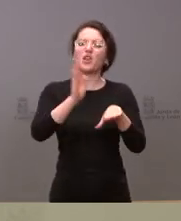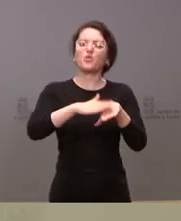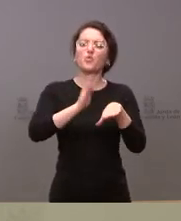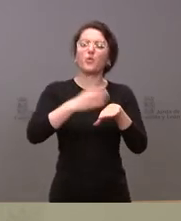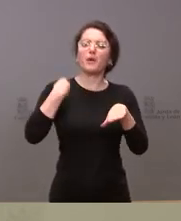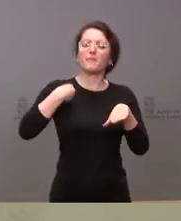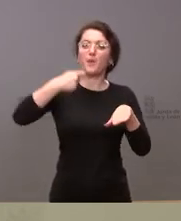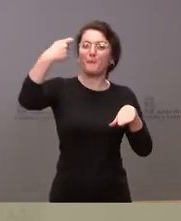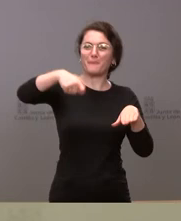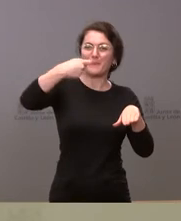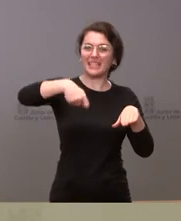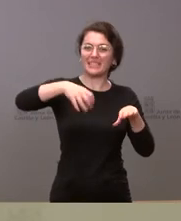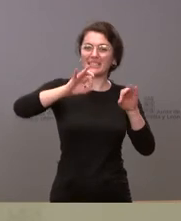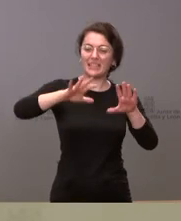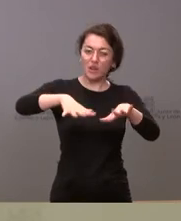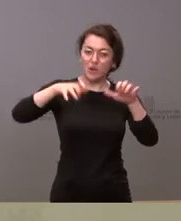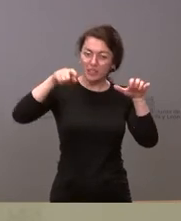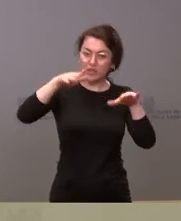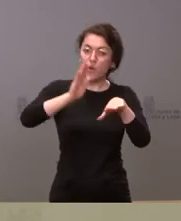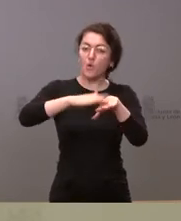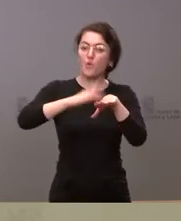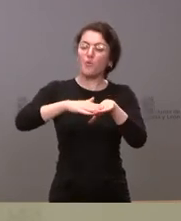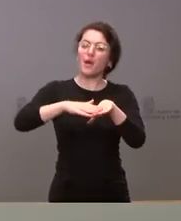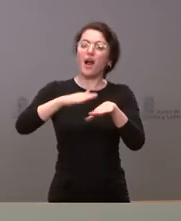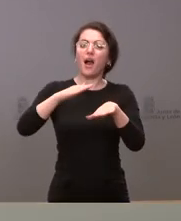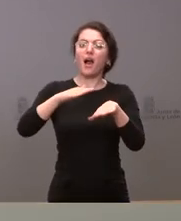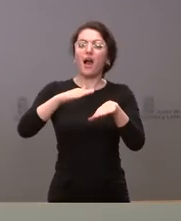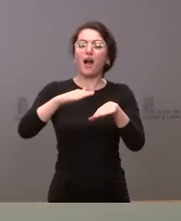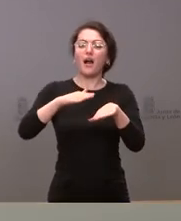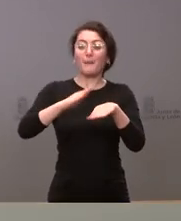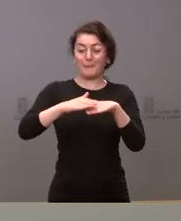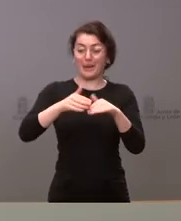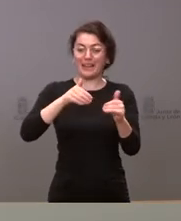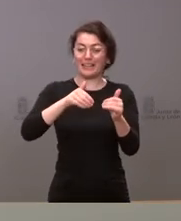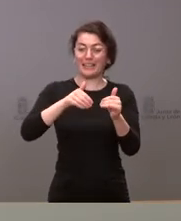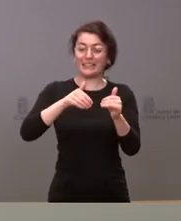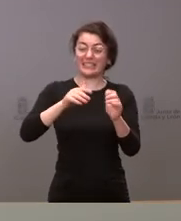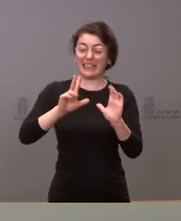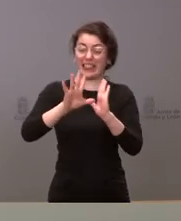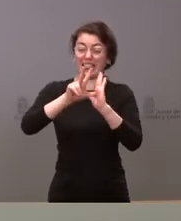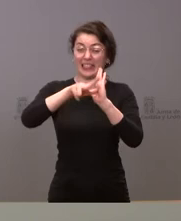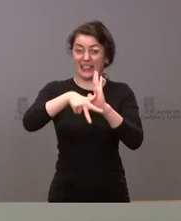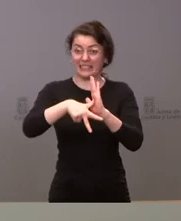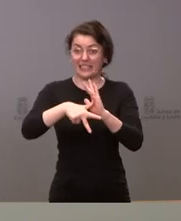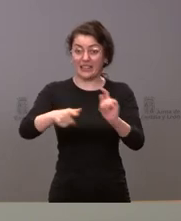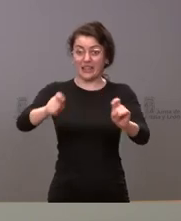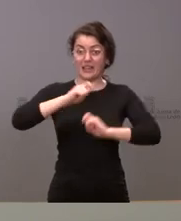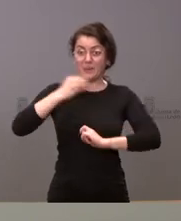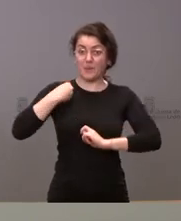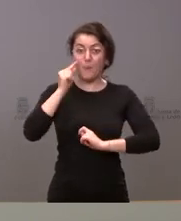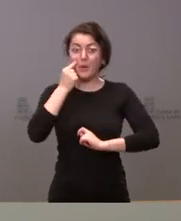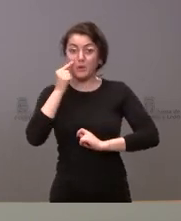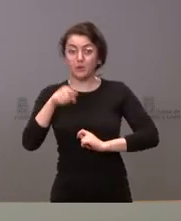la investidura de Mañueco Si es que les he dicho hace un momento que nuestra labor no es